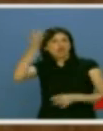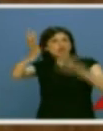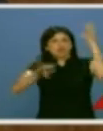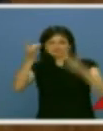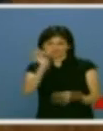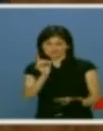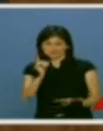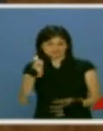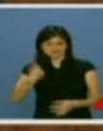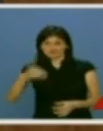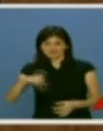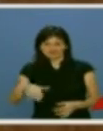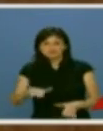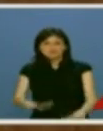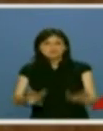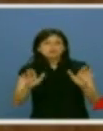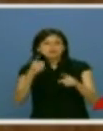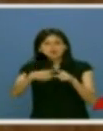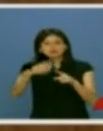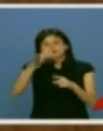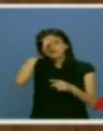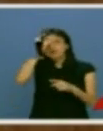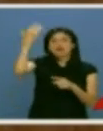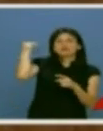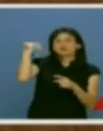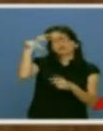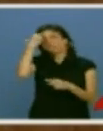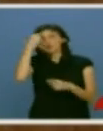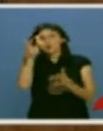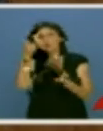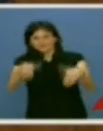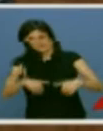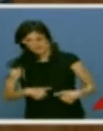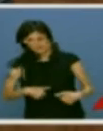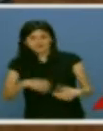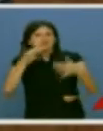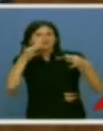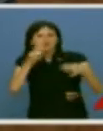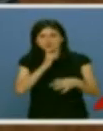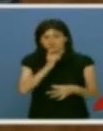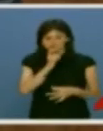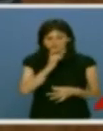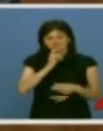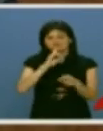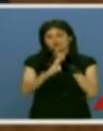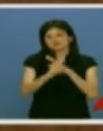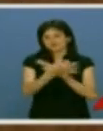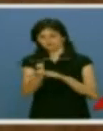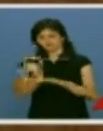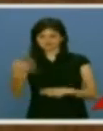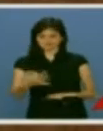inventada, pero sí para repensar algunas cosas. Nuestra obligación es repensar la realidad en que vivimos y acertar con las respuestas.